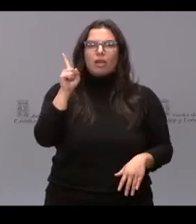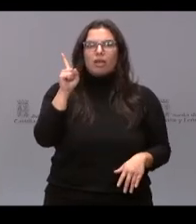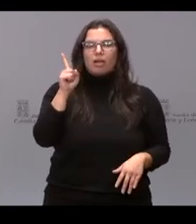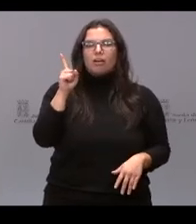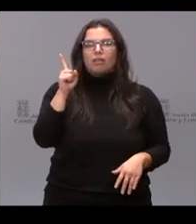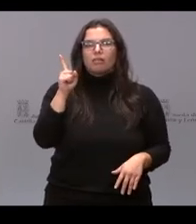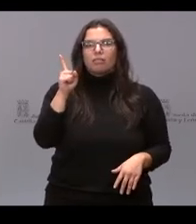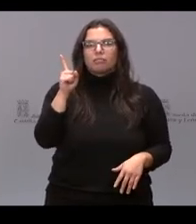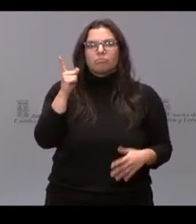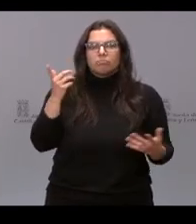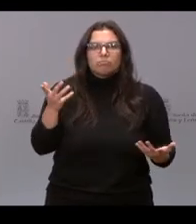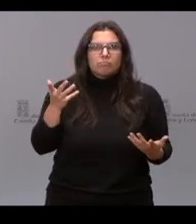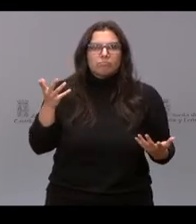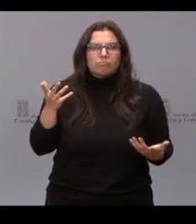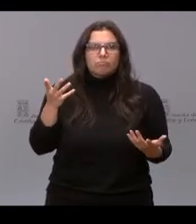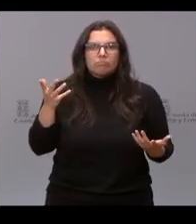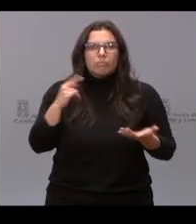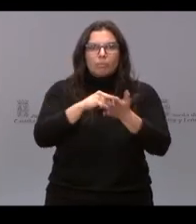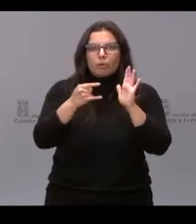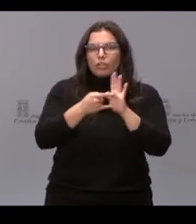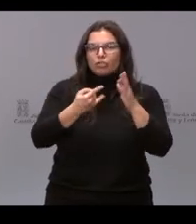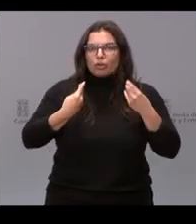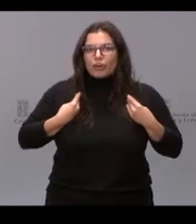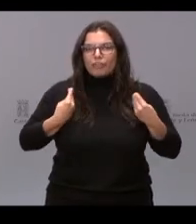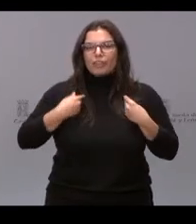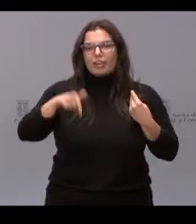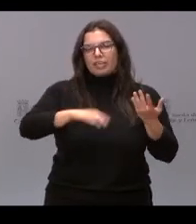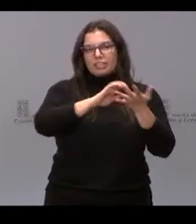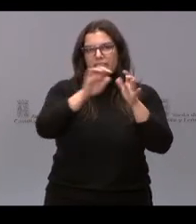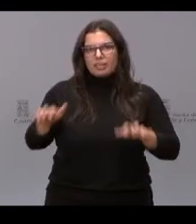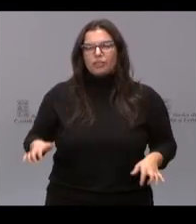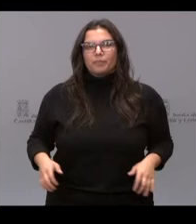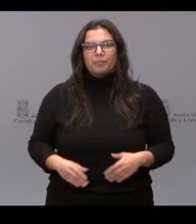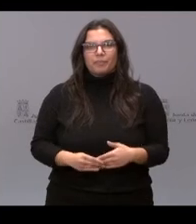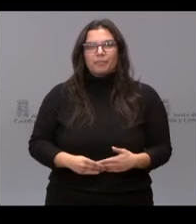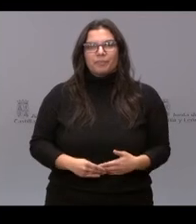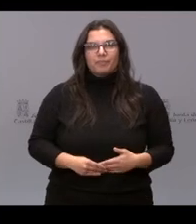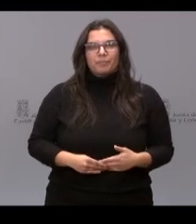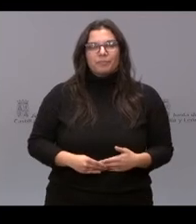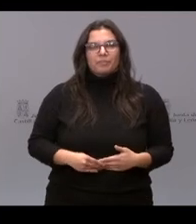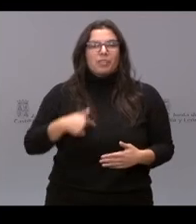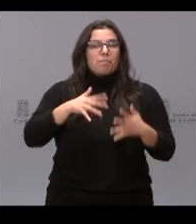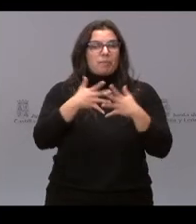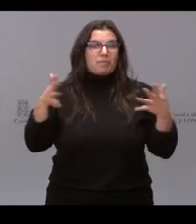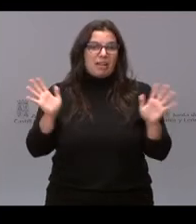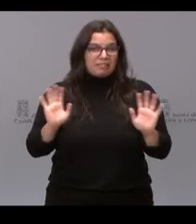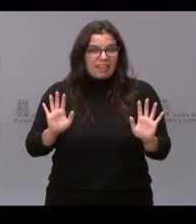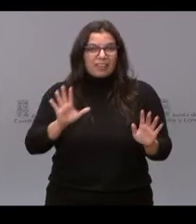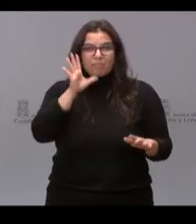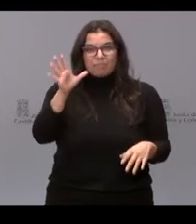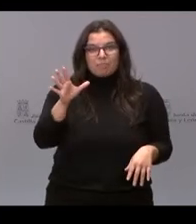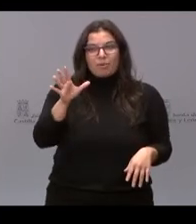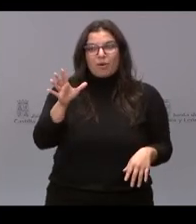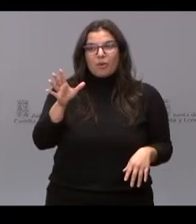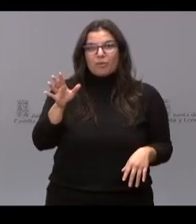proyecto de vida en Castilla y León. Yo no me voy a extender porque quienes me